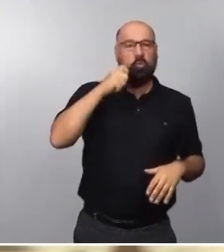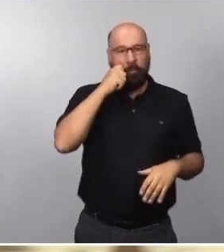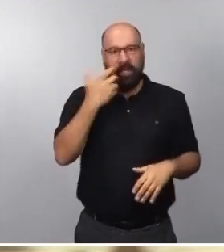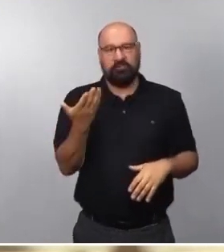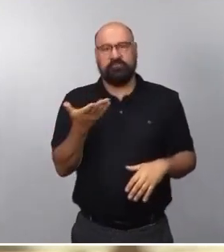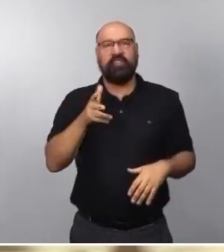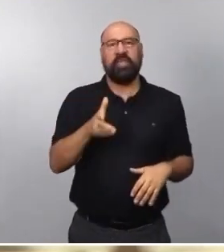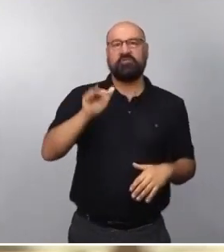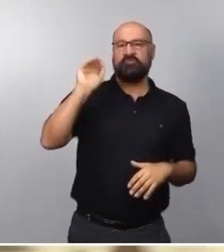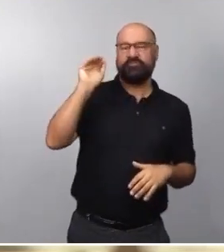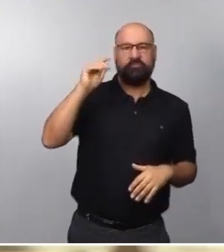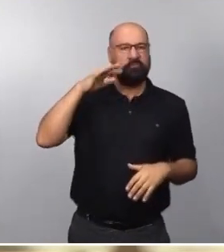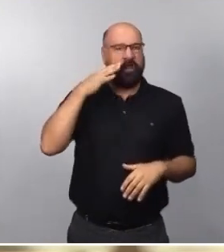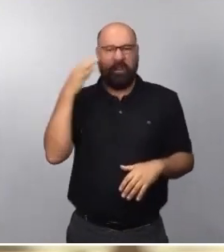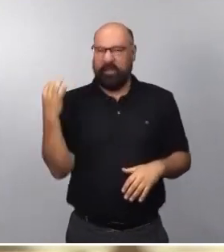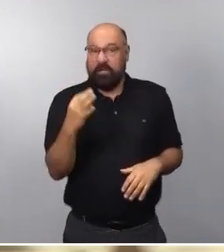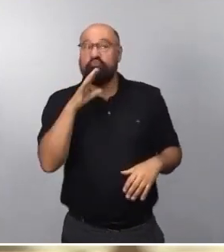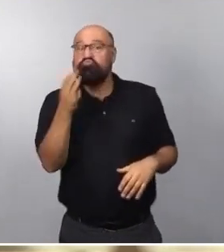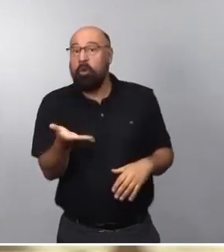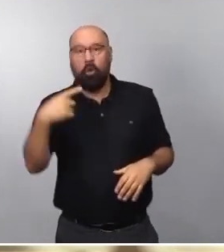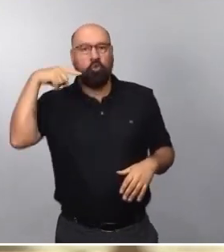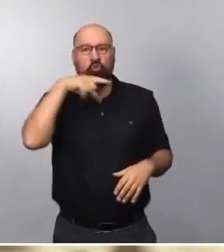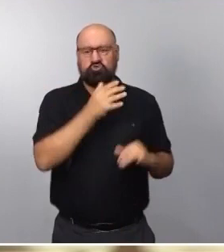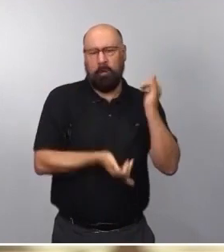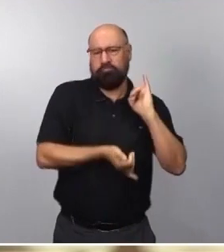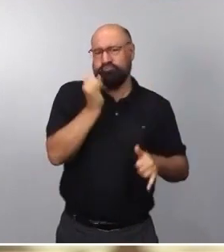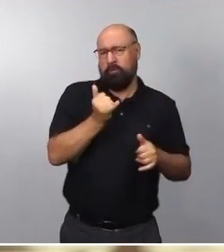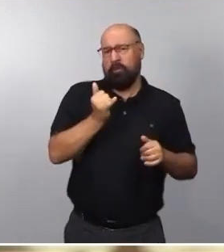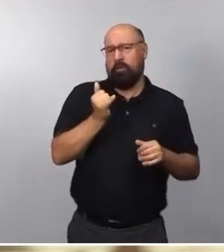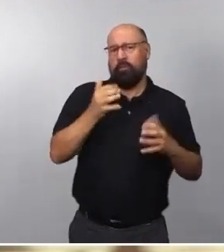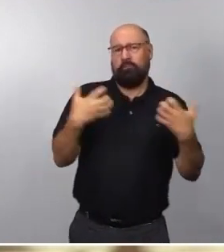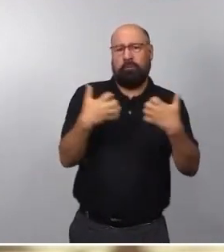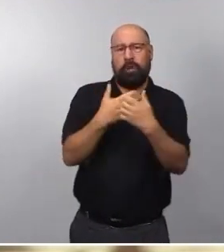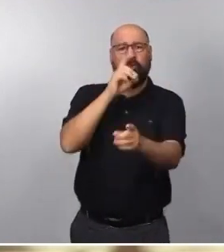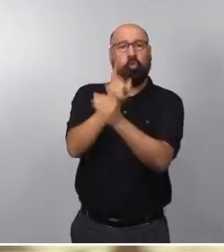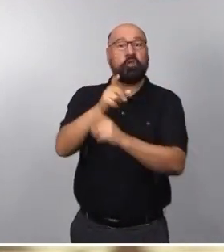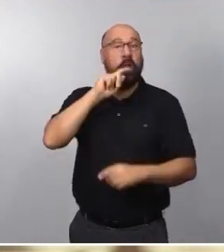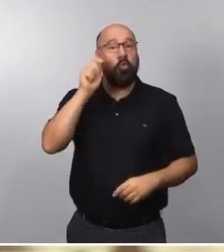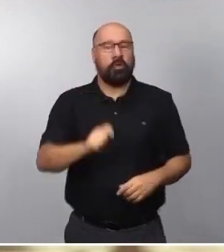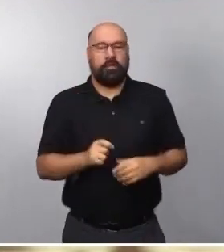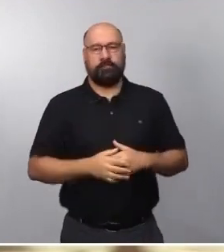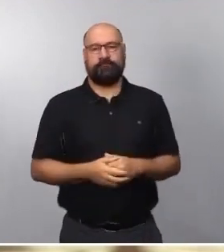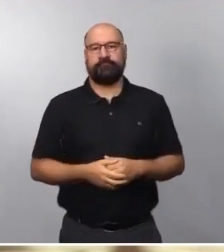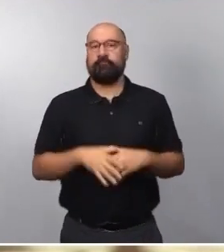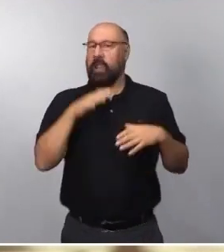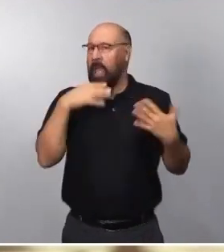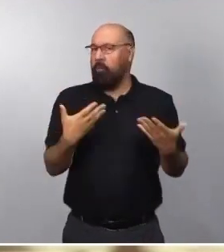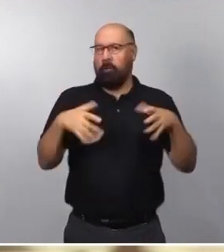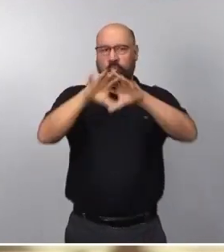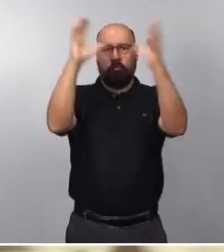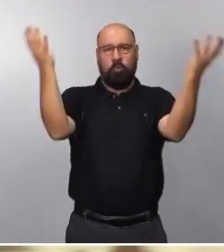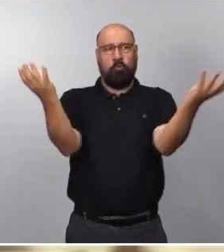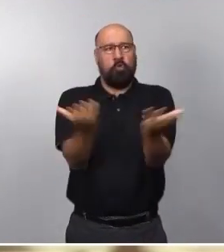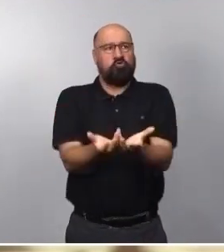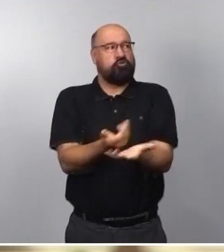propósito de la ilegítima invasión de Rusia a Ucrania. El poder fortalecer las relaciones entre lugares del mundo en que